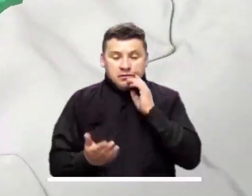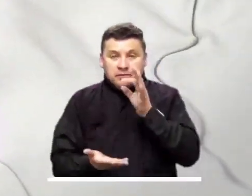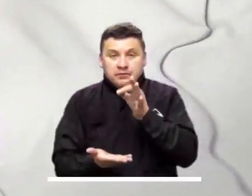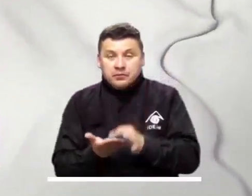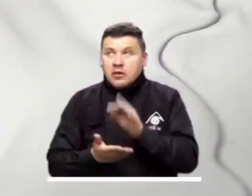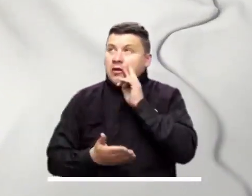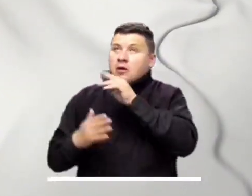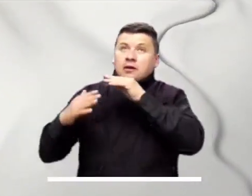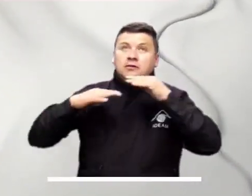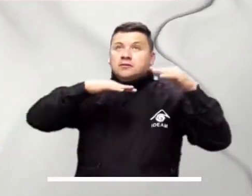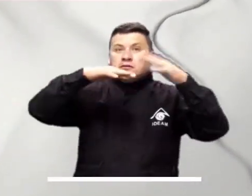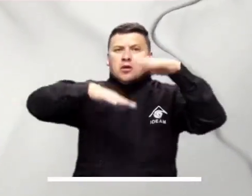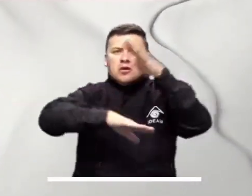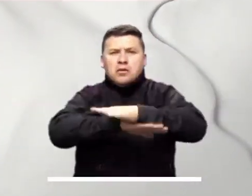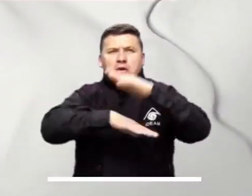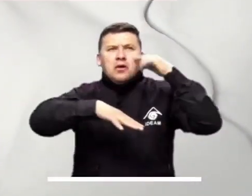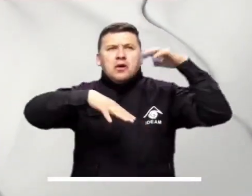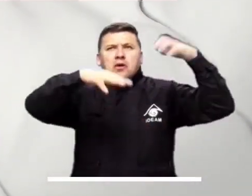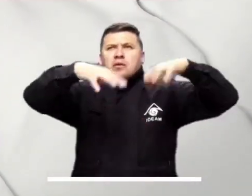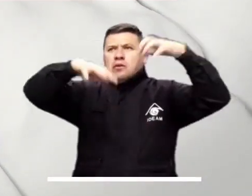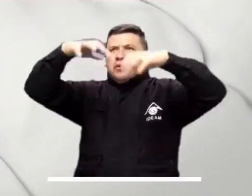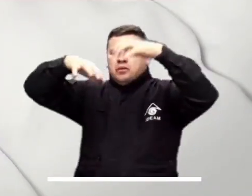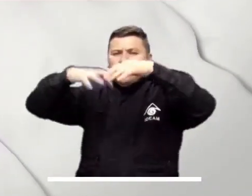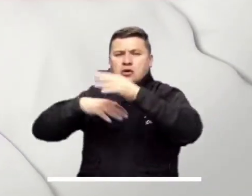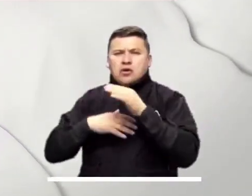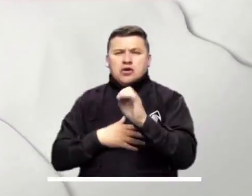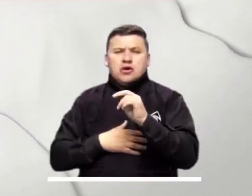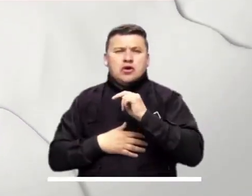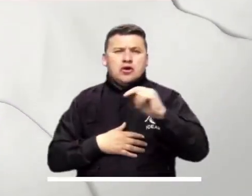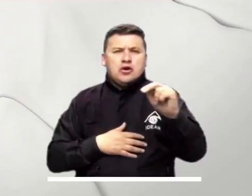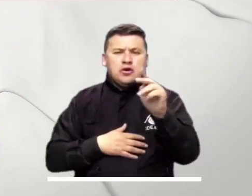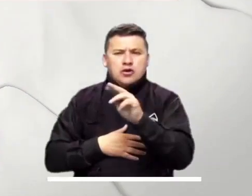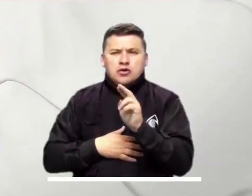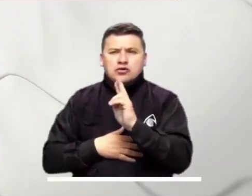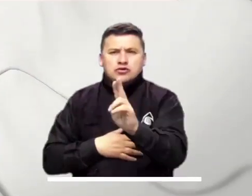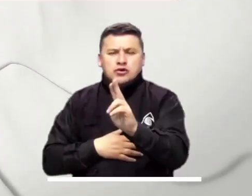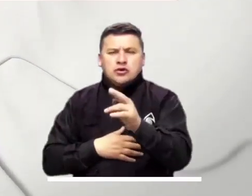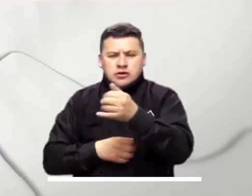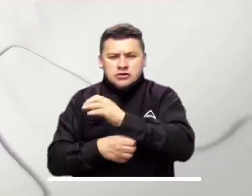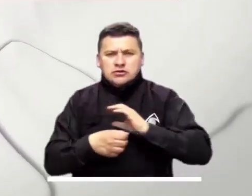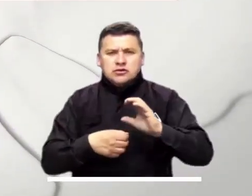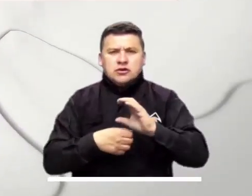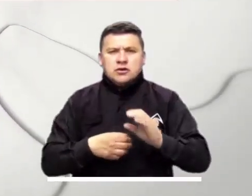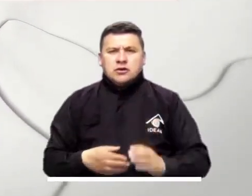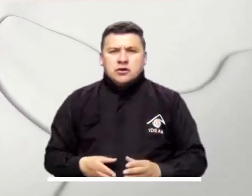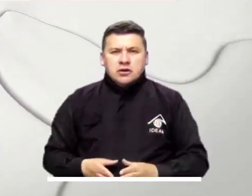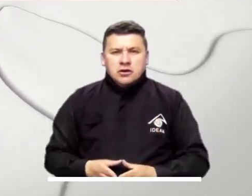Bogotá, la capital colombiana, espera una tarde lluviosa sobre el occidente, norte y sur de la ciudad.